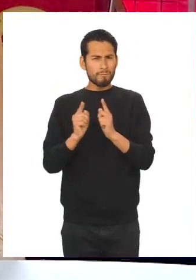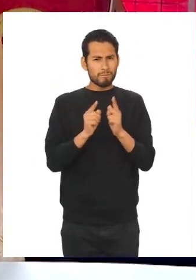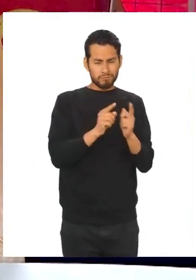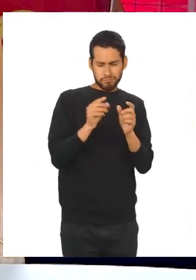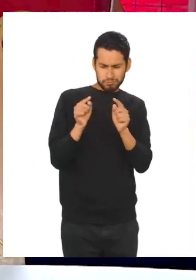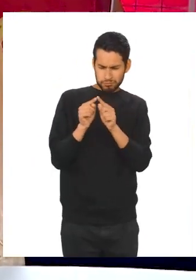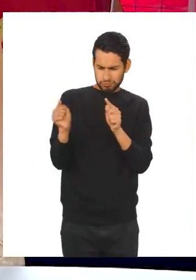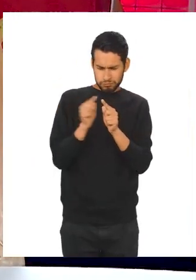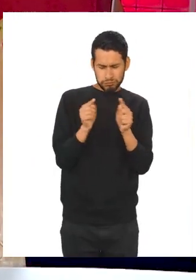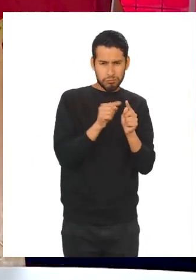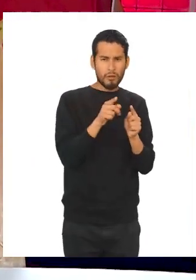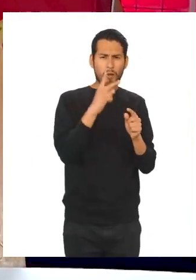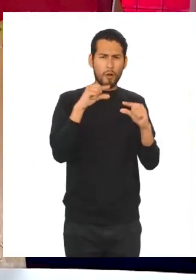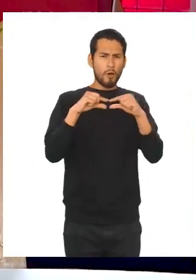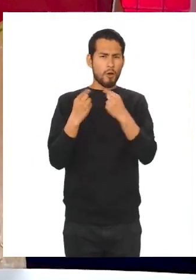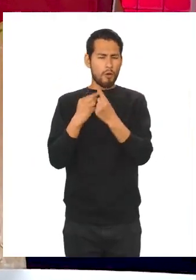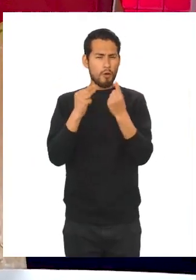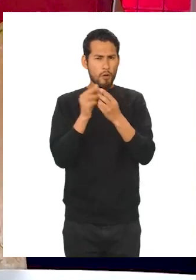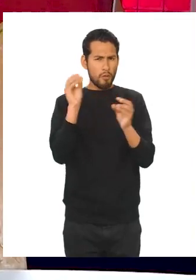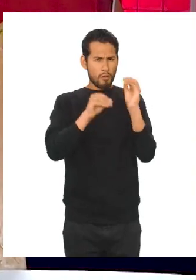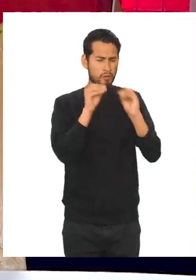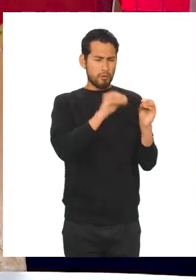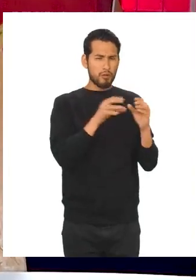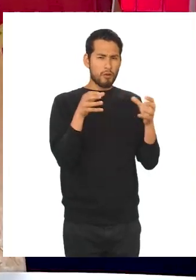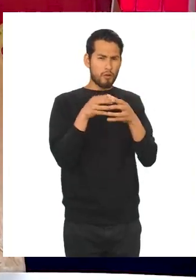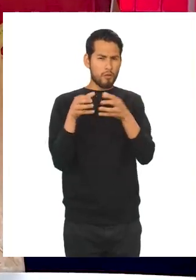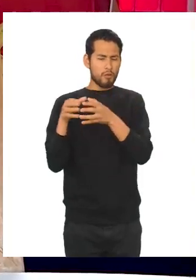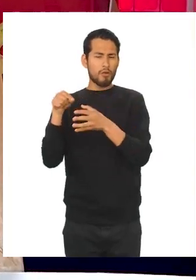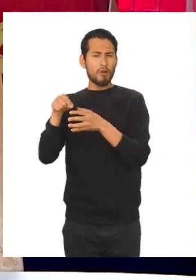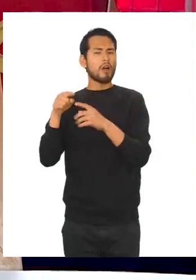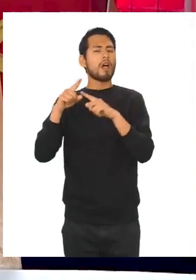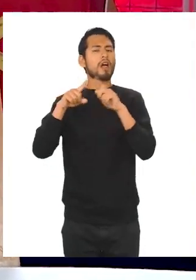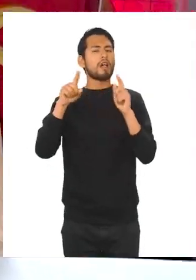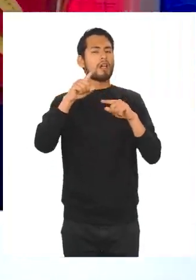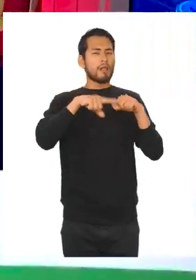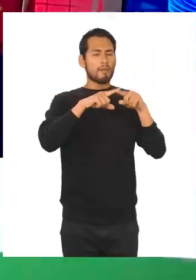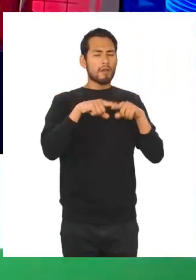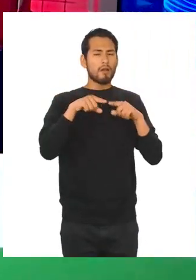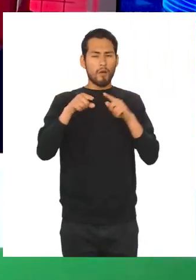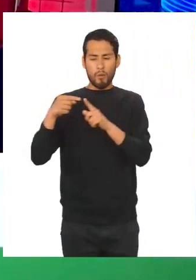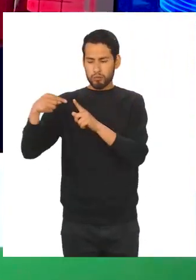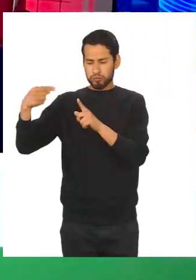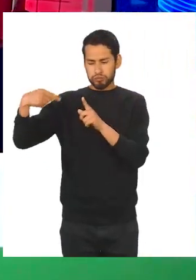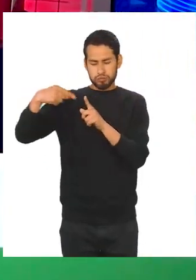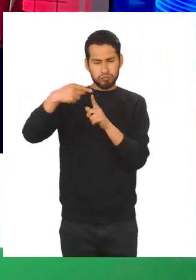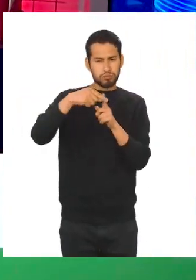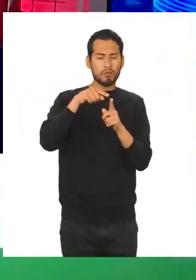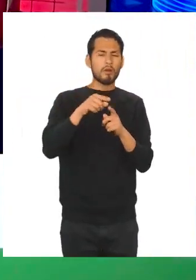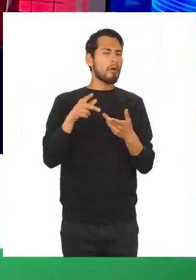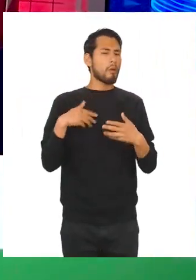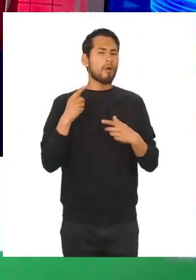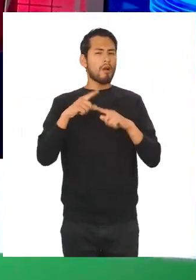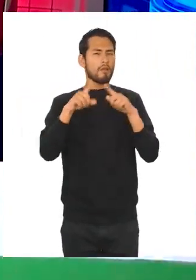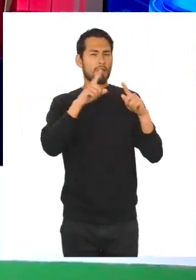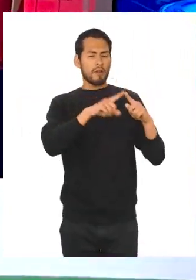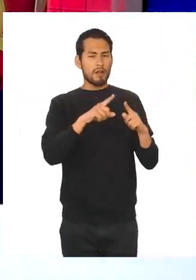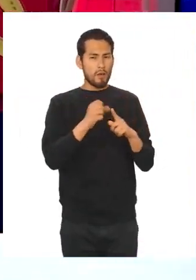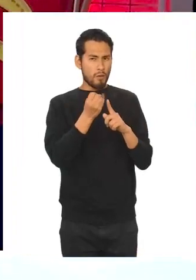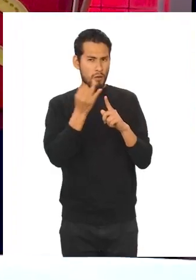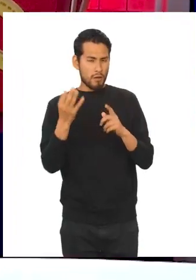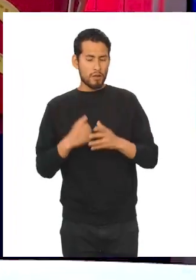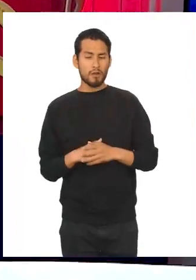una tabla donde podemos ver la agrupación de los datos de acuerdo a la frecuencia que tienen. Estas podemos trabajarlas con las siguientes variables.